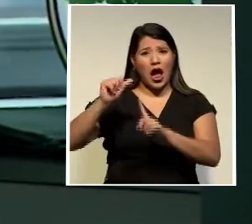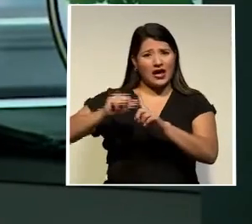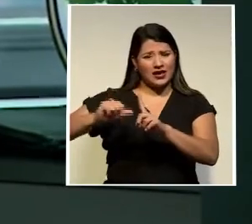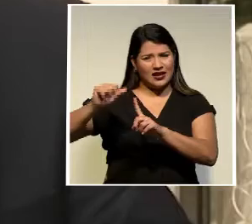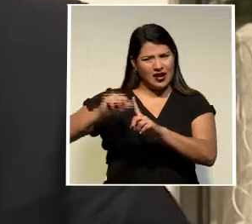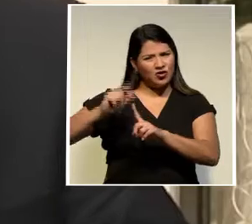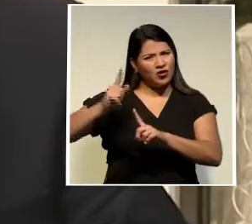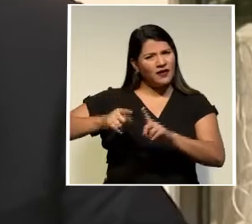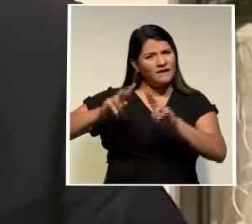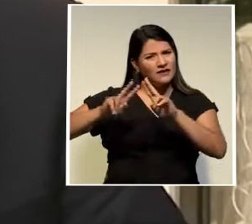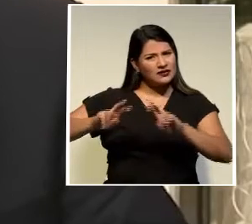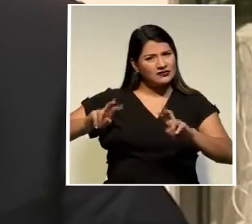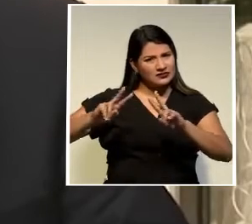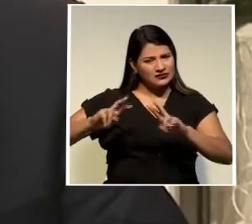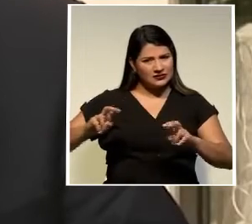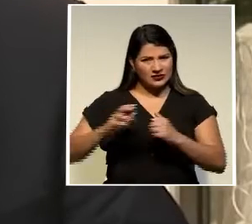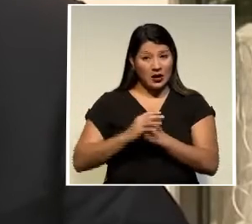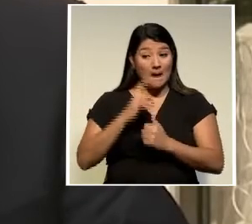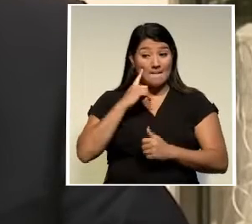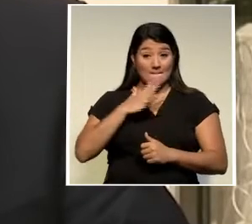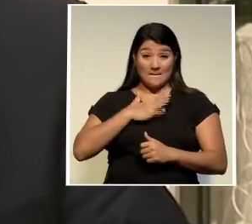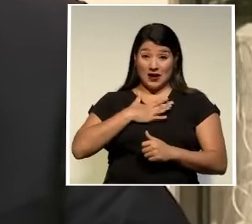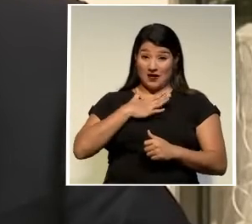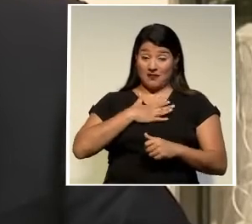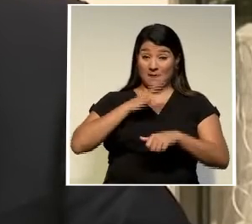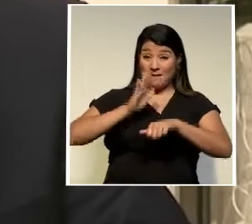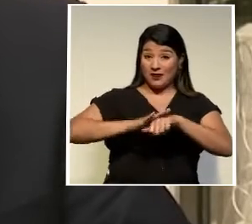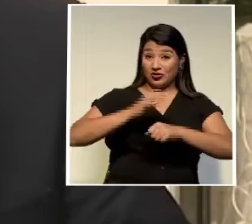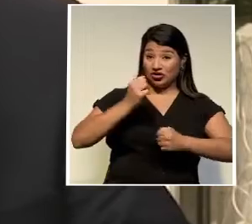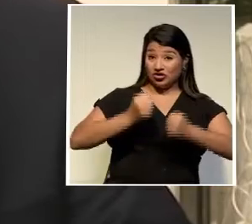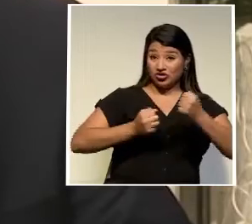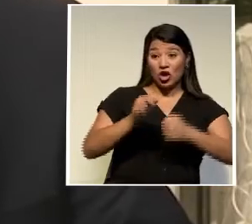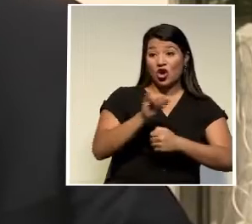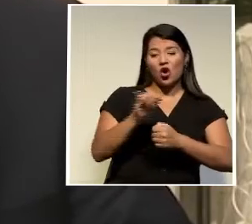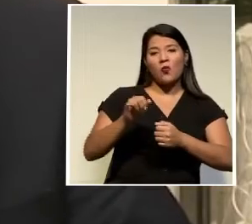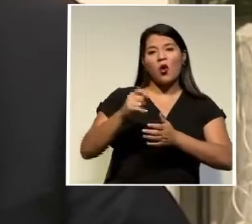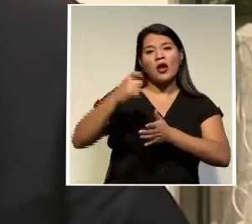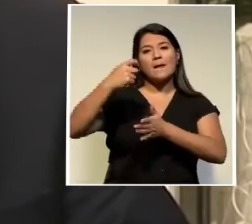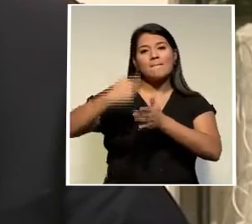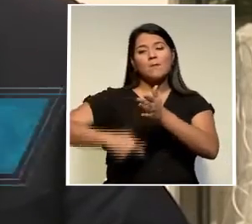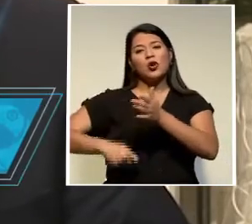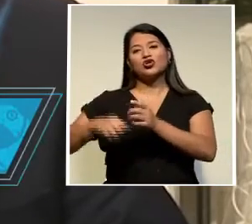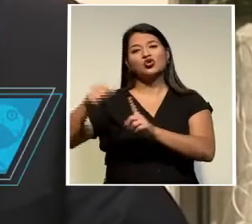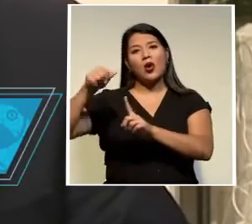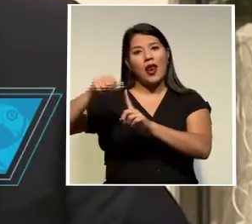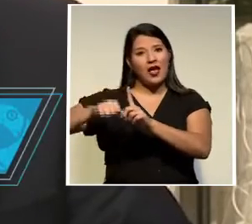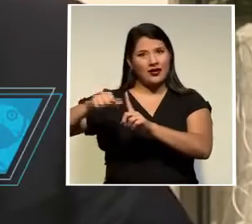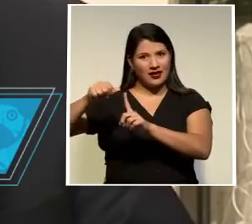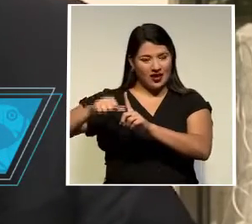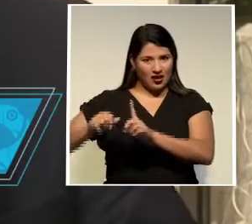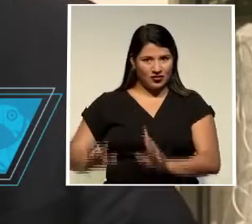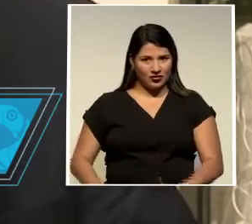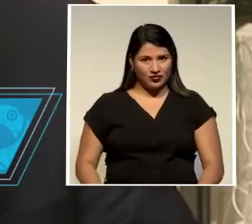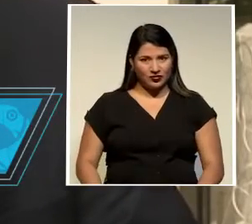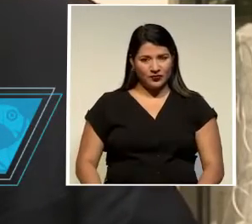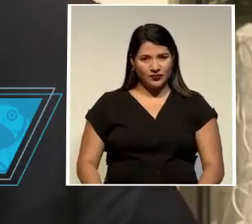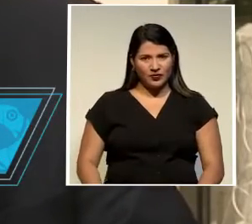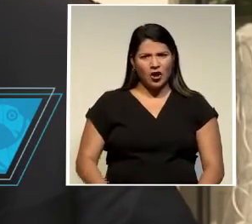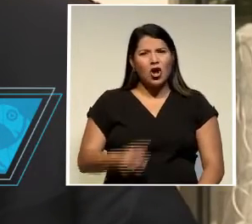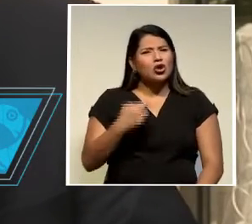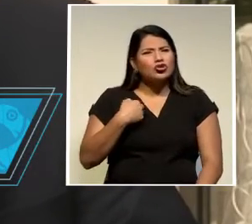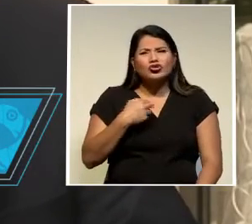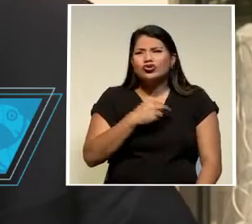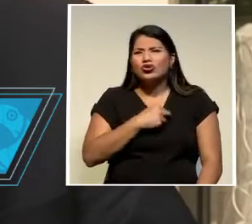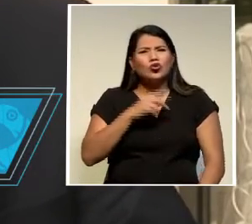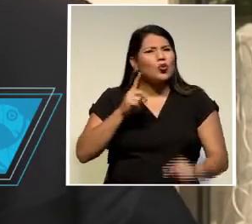como un impuesto al aguinaldo porque el marchamo es un impuesto al aguinaldo no estamos